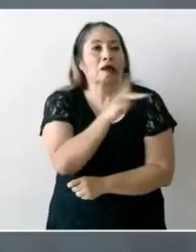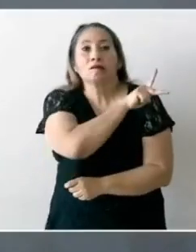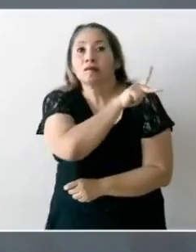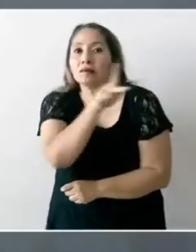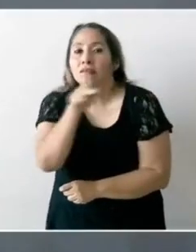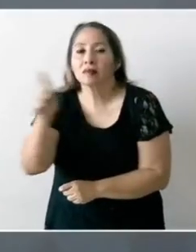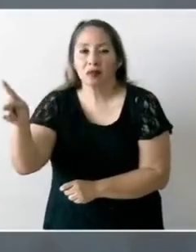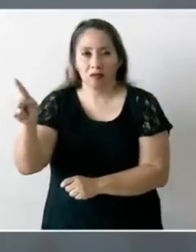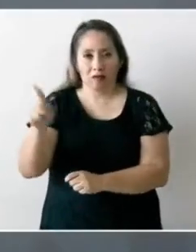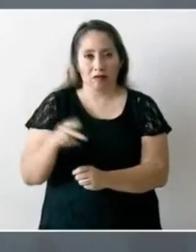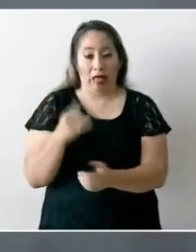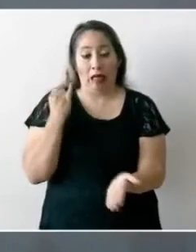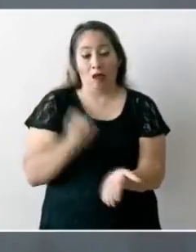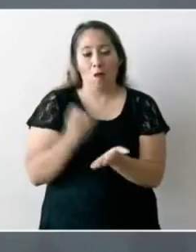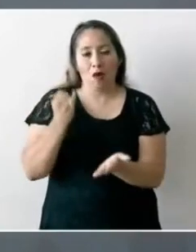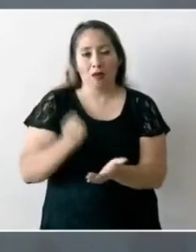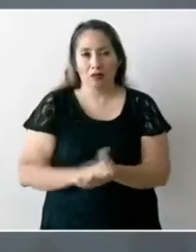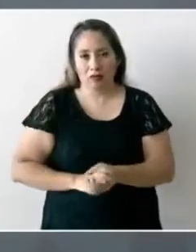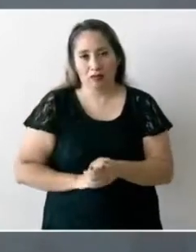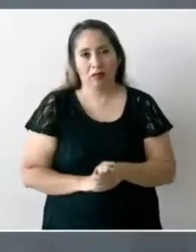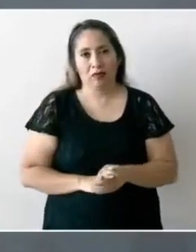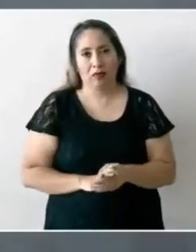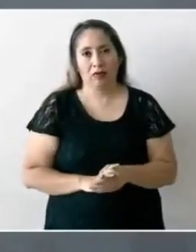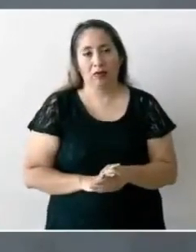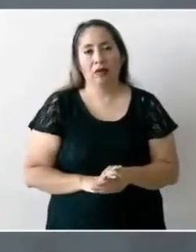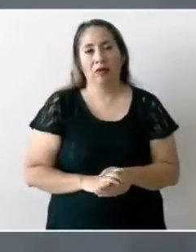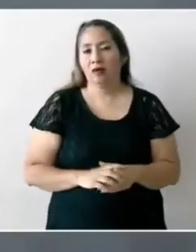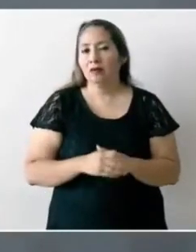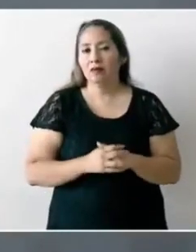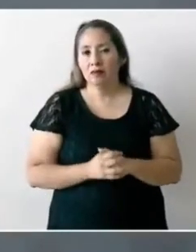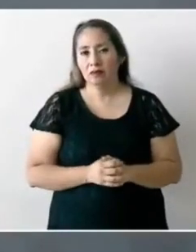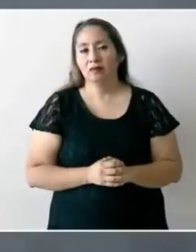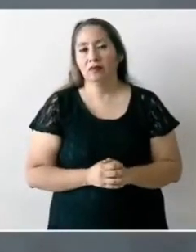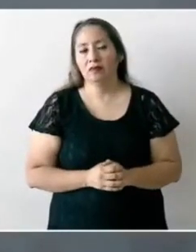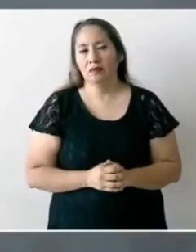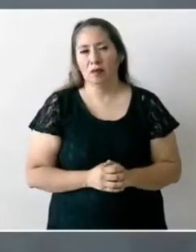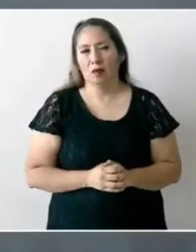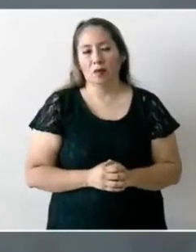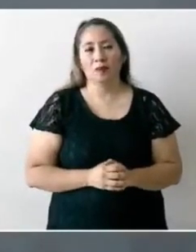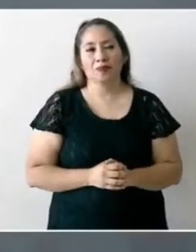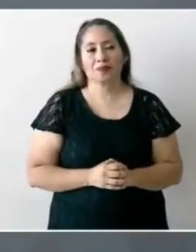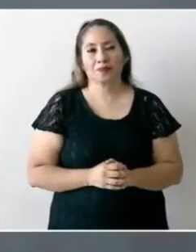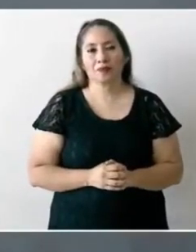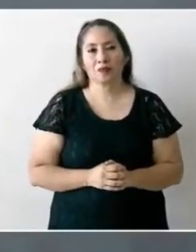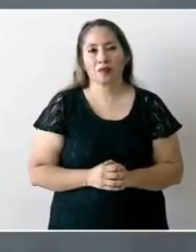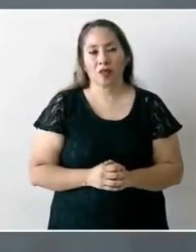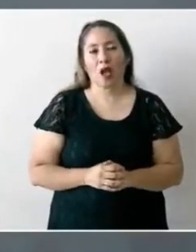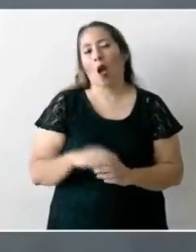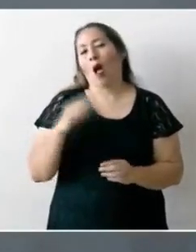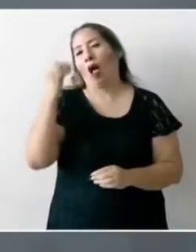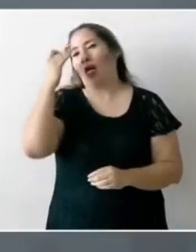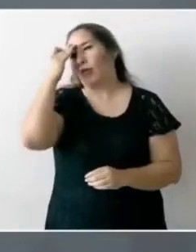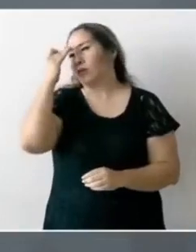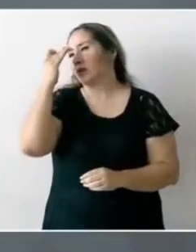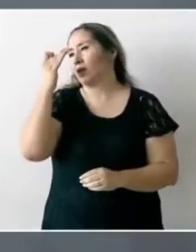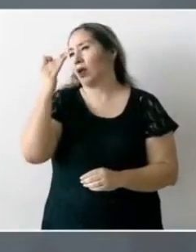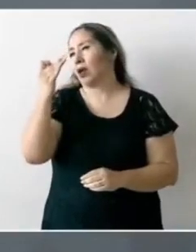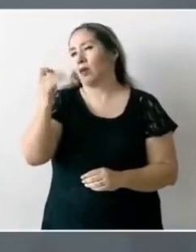y durante mucho tiempo prevaleció la idea de que no era dinero